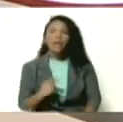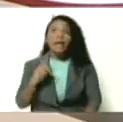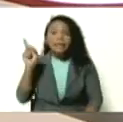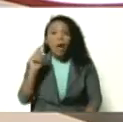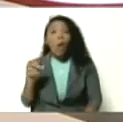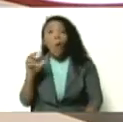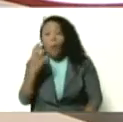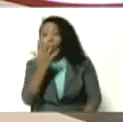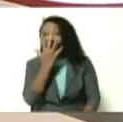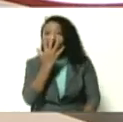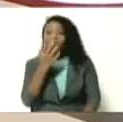se lo está aportando Venezuela. Venezuela